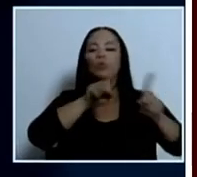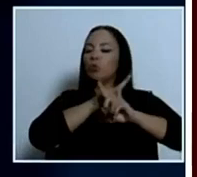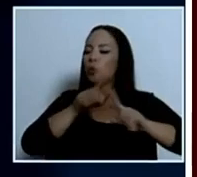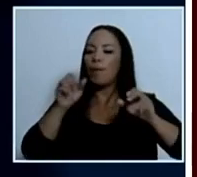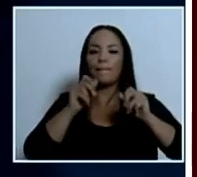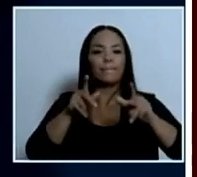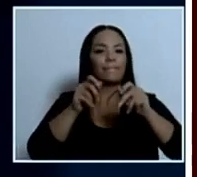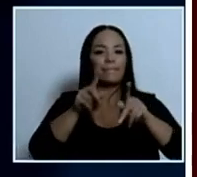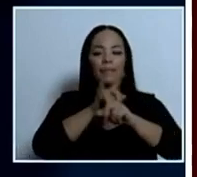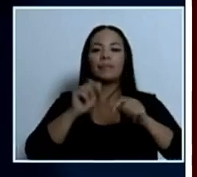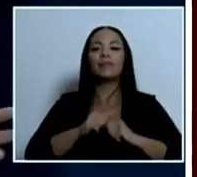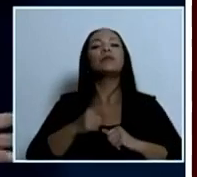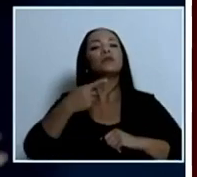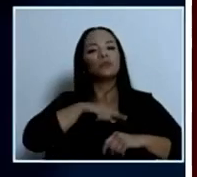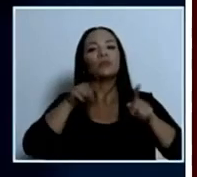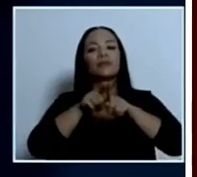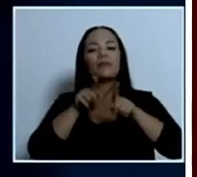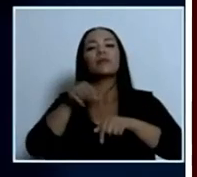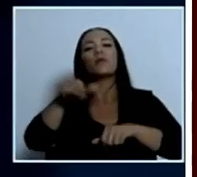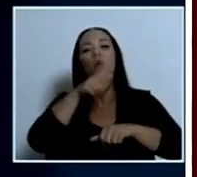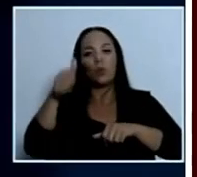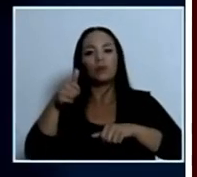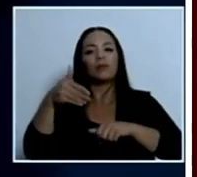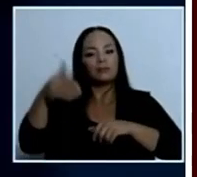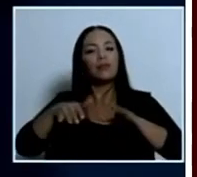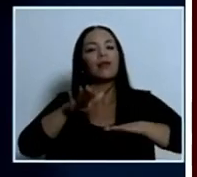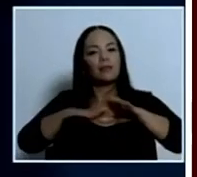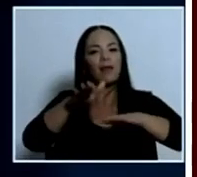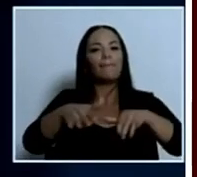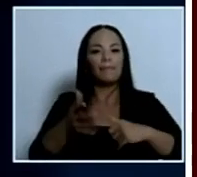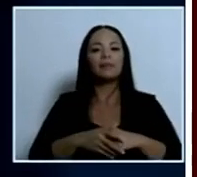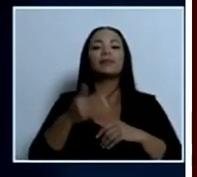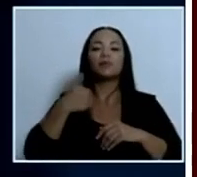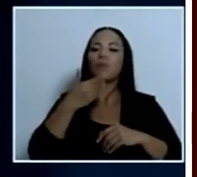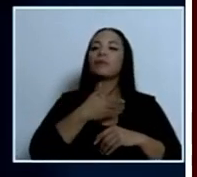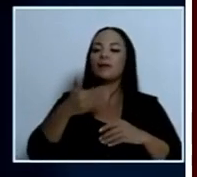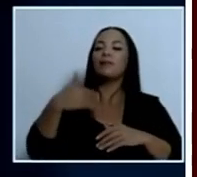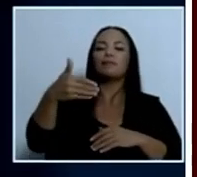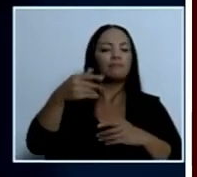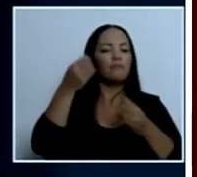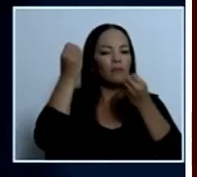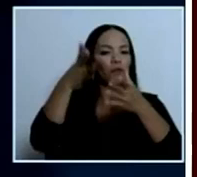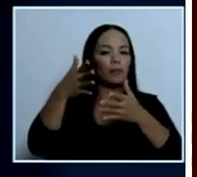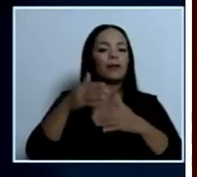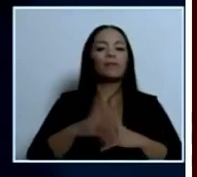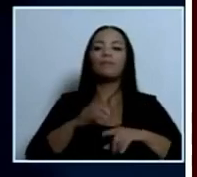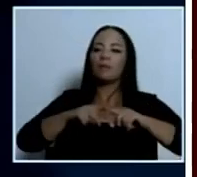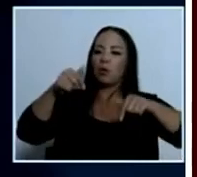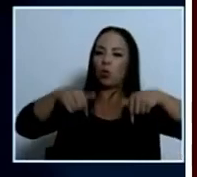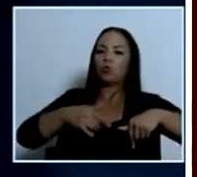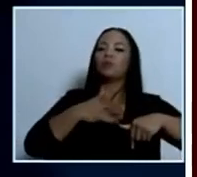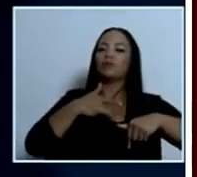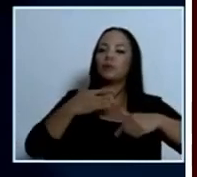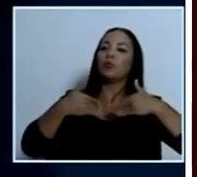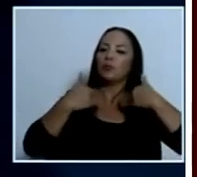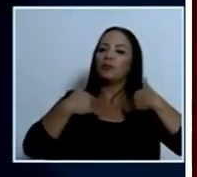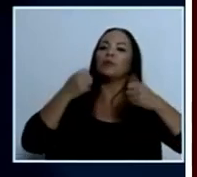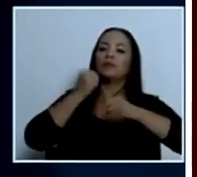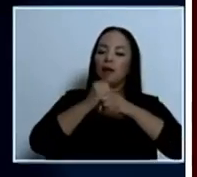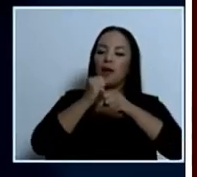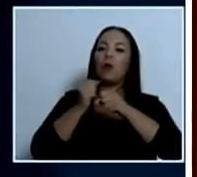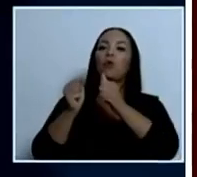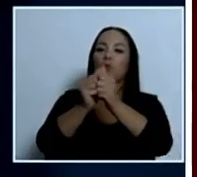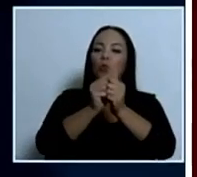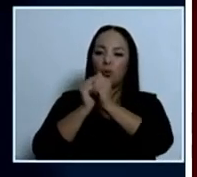igual vamos con otras etapas que ya el señor presidente las va a anunciar más para adelante pero yo hoy me siento contento que con el trabajo conjunto